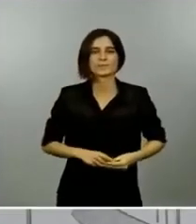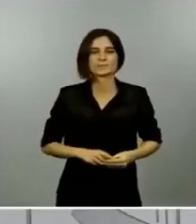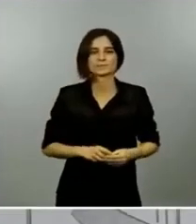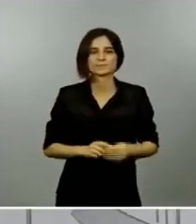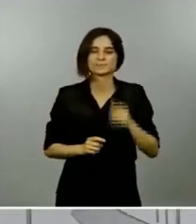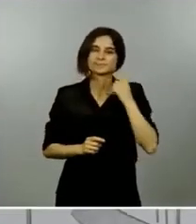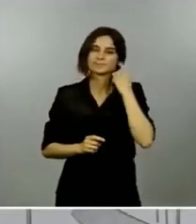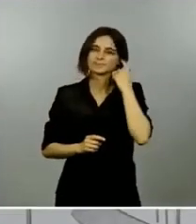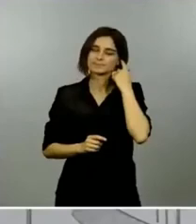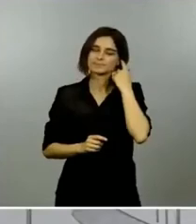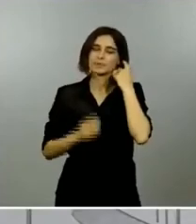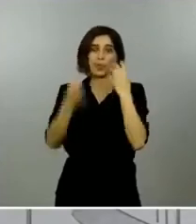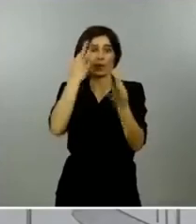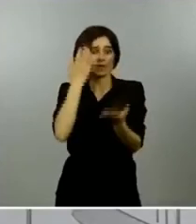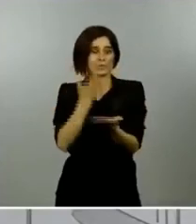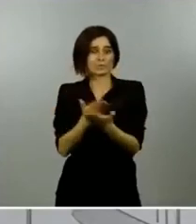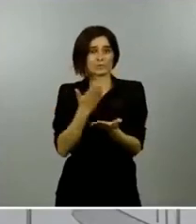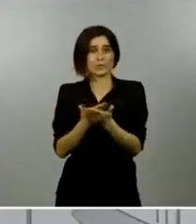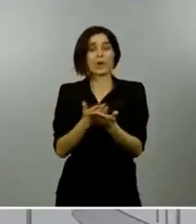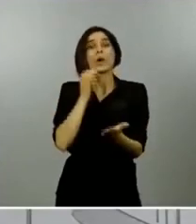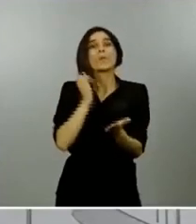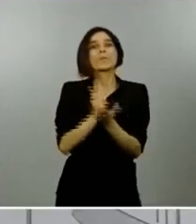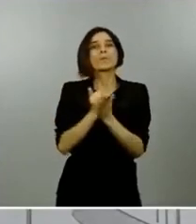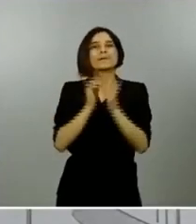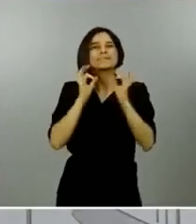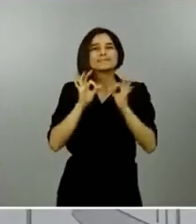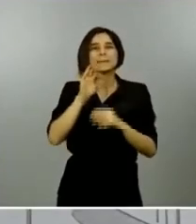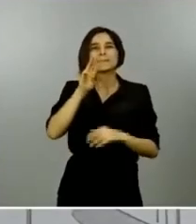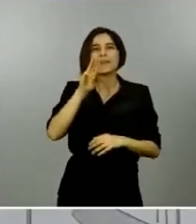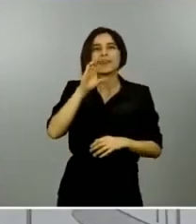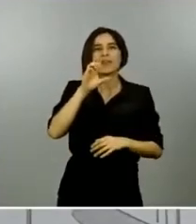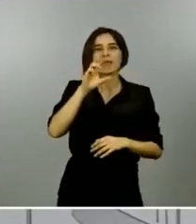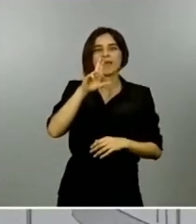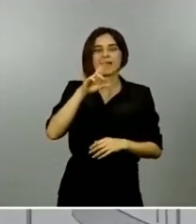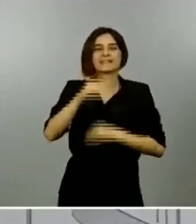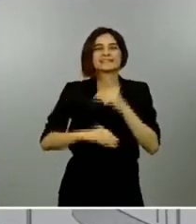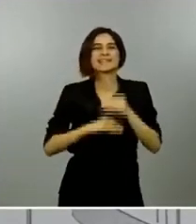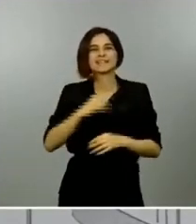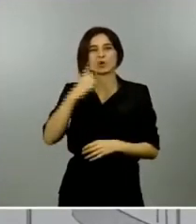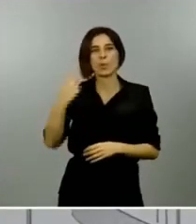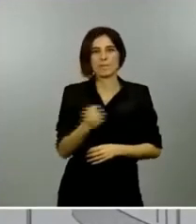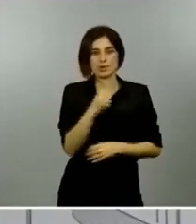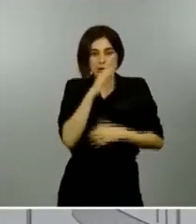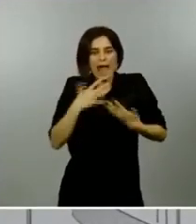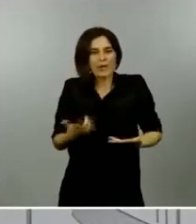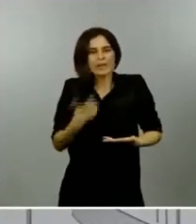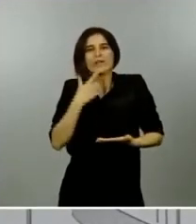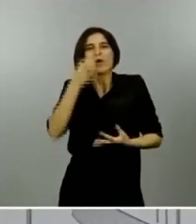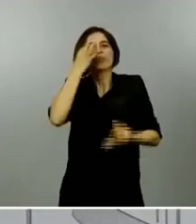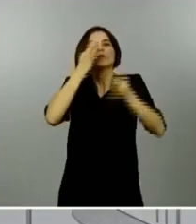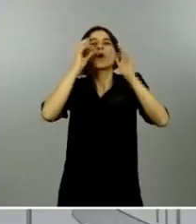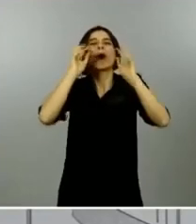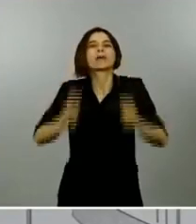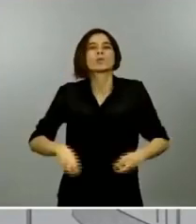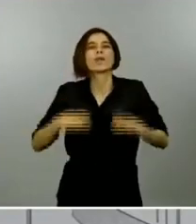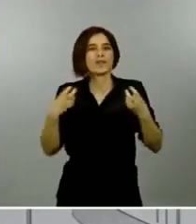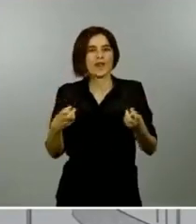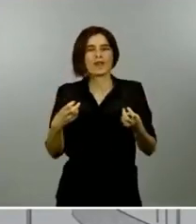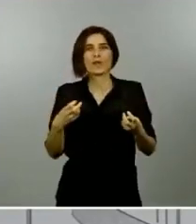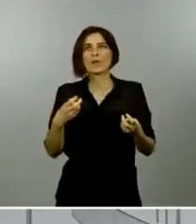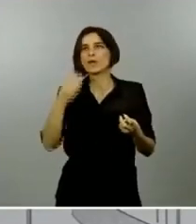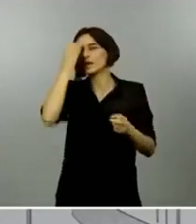millón le doy los datos para que los tenga el número de pruebas realizadas a día de hoy el último día me parece que es el 7 de mayo